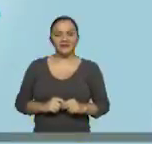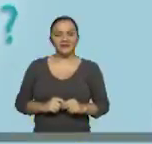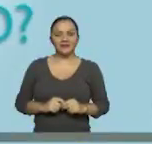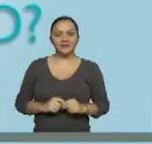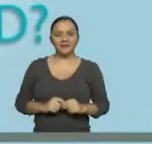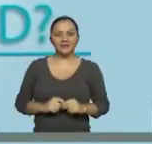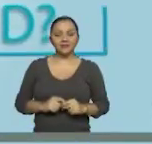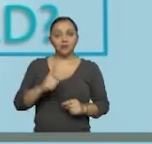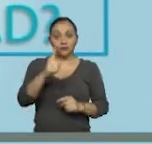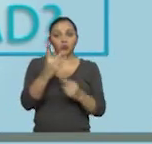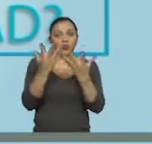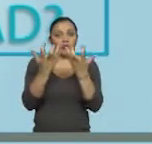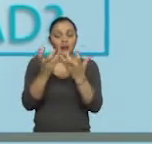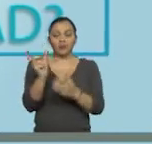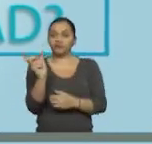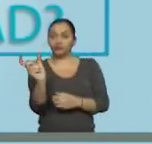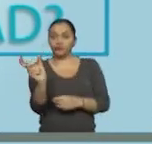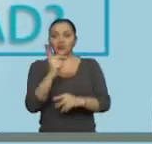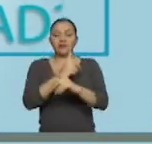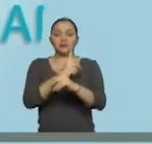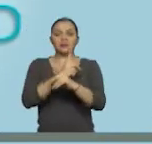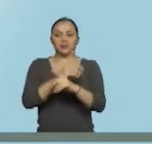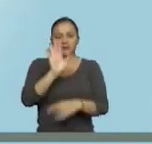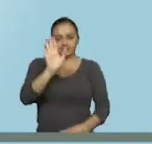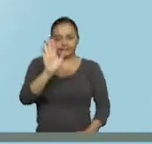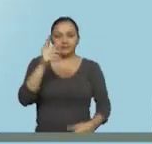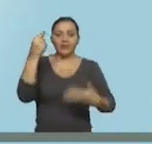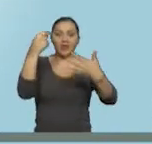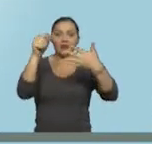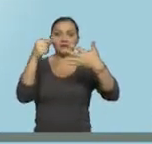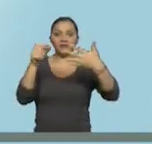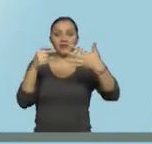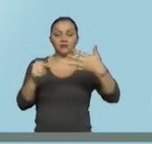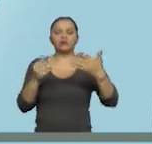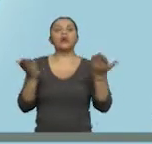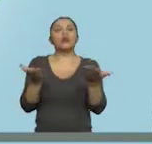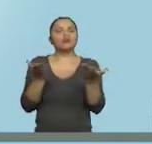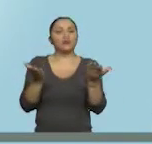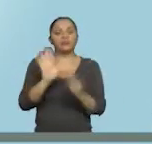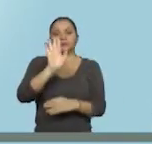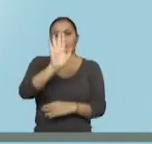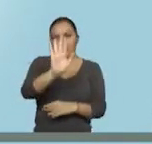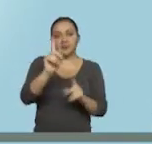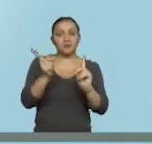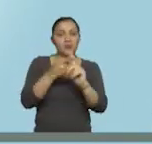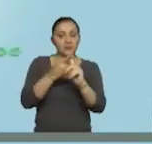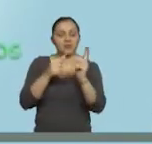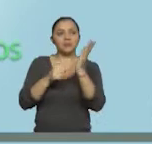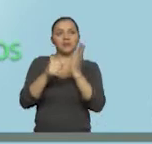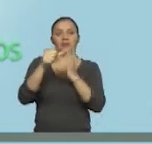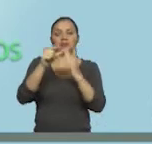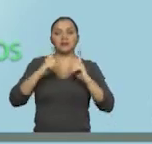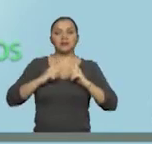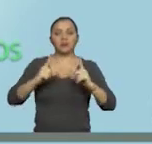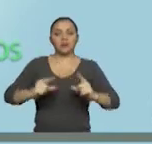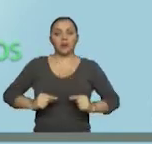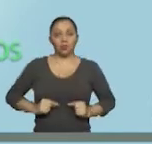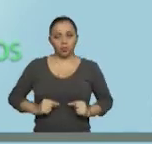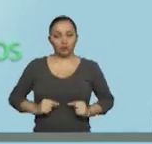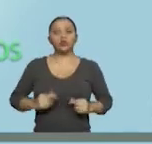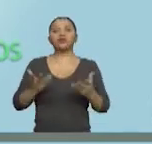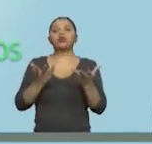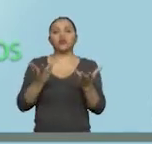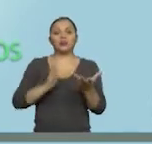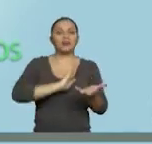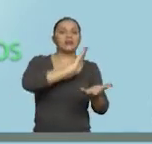¿Quieres sacar tu carnet de discapacidad? La calificación la puedes realizar a través del Ministerio de Salud Pública en los